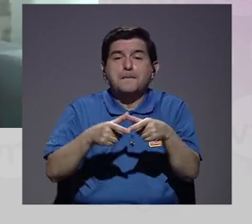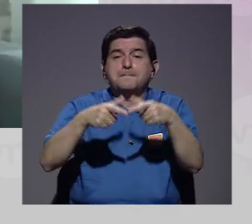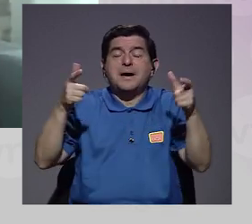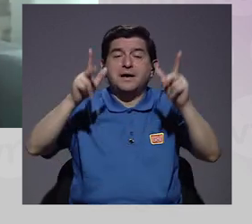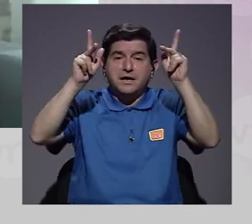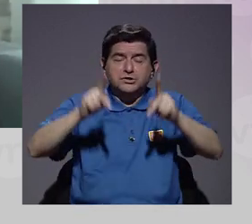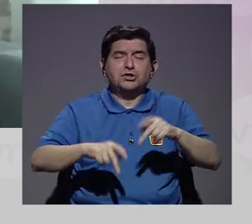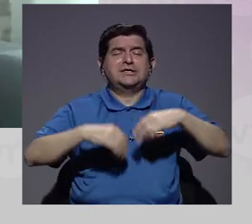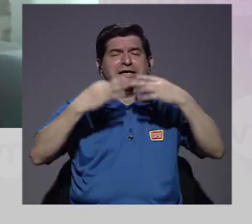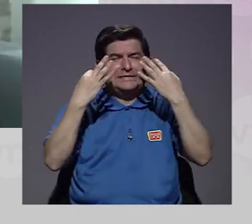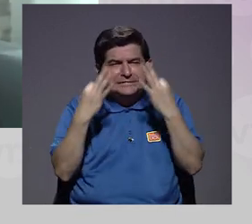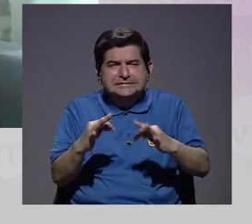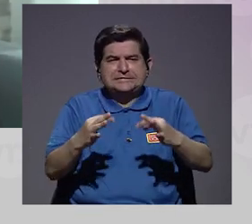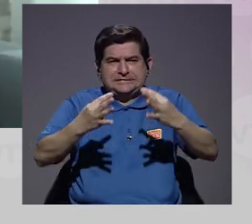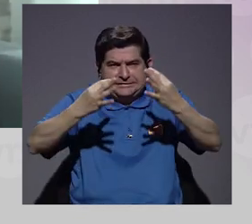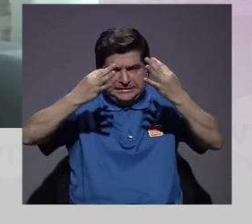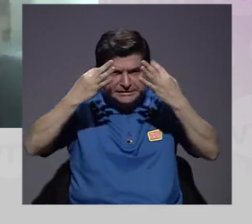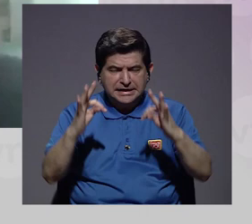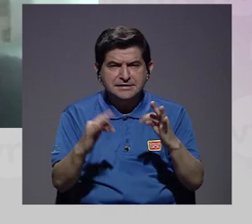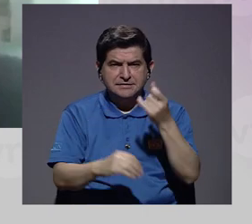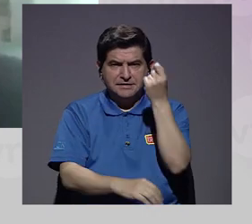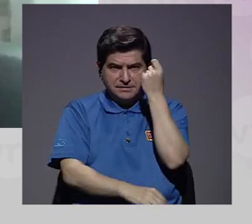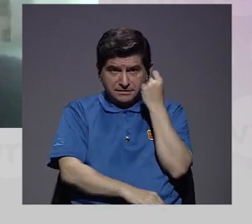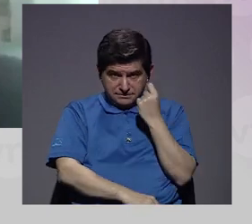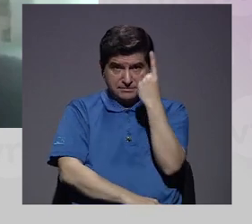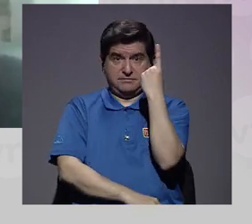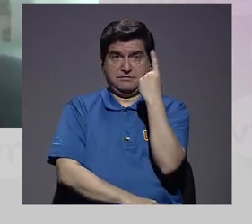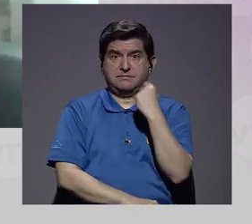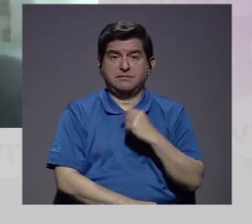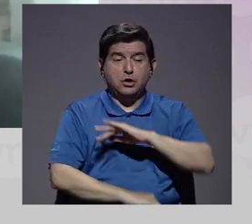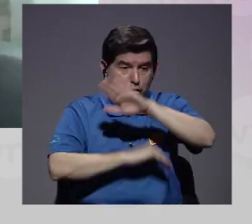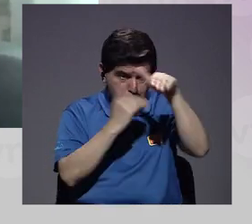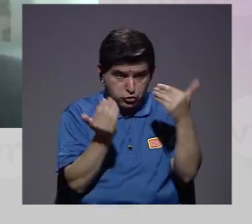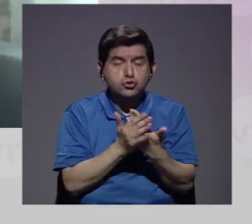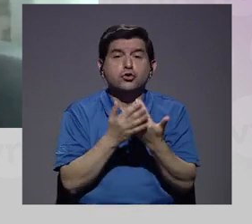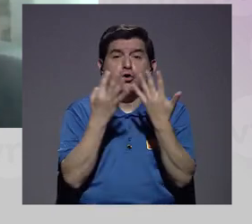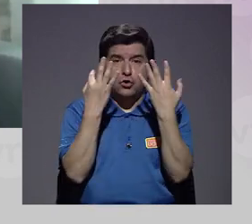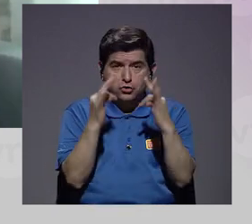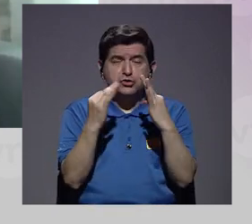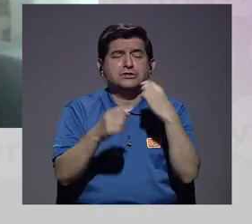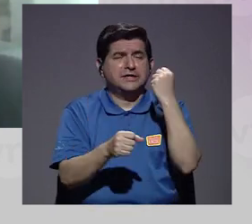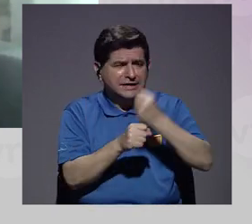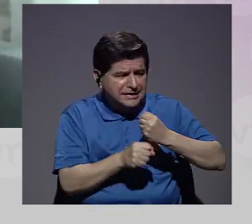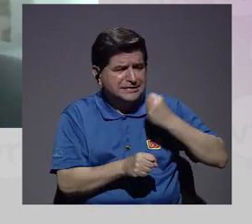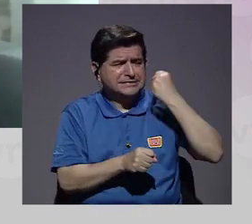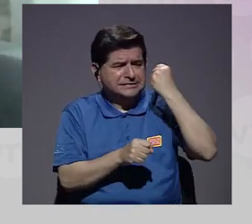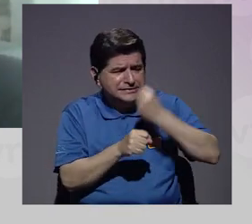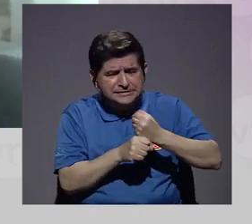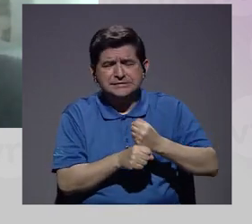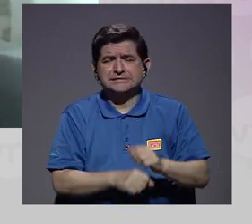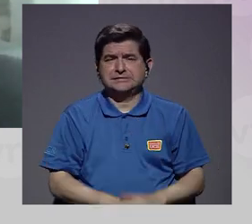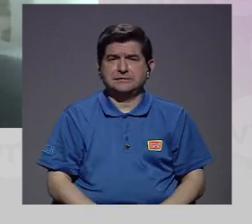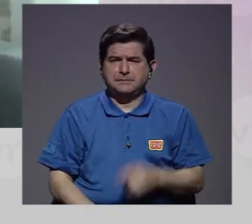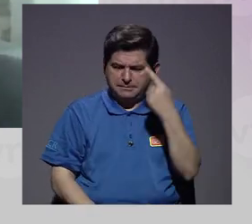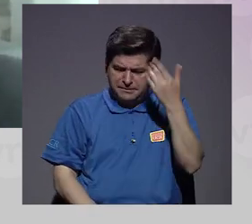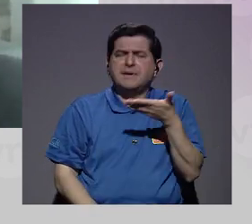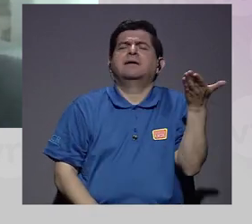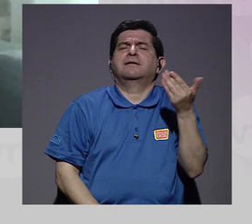la mayoría de gente nos estamos esforzando. Y entender eso, todos estamos haciendo un esfuerzo